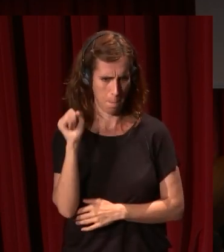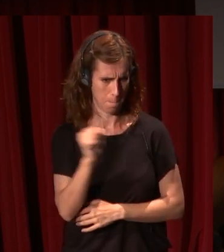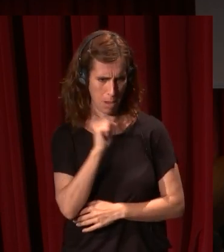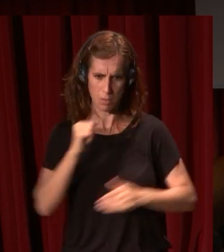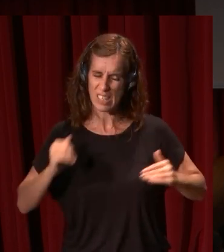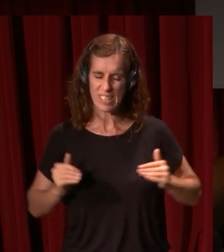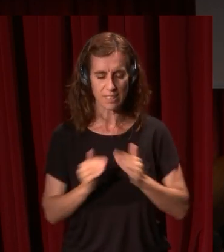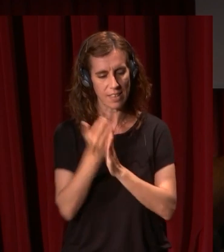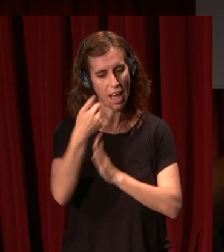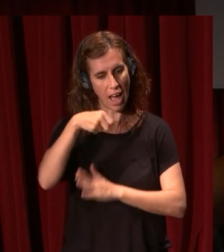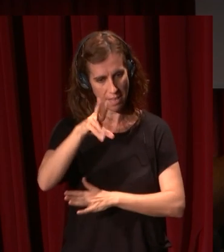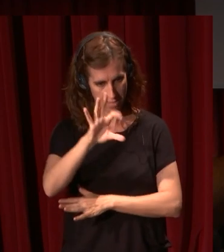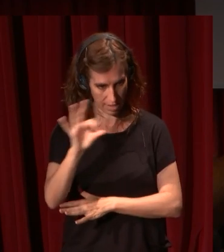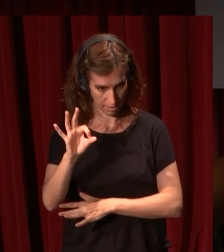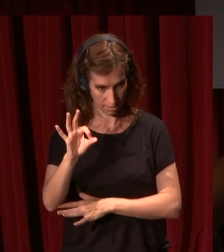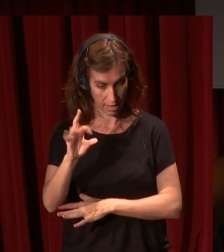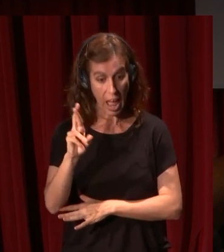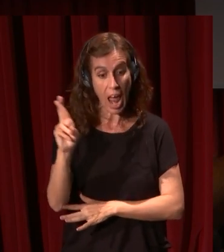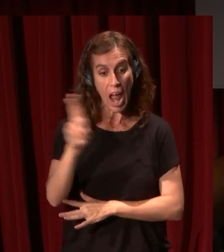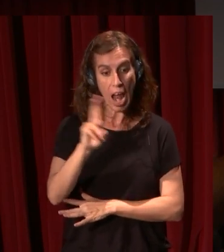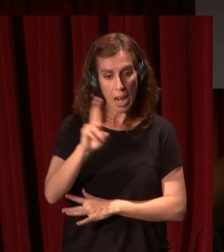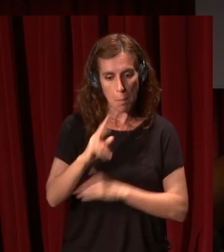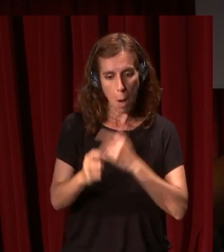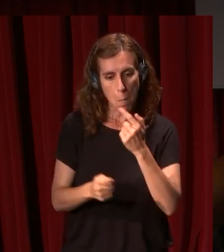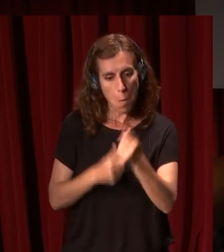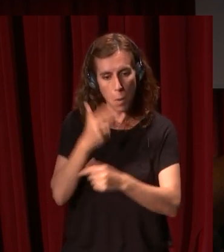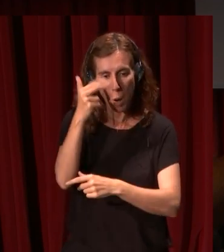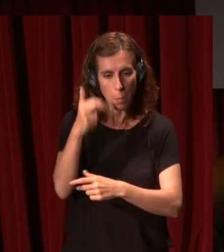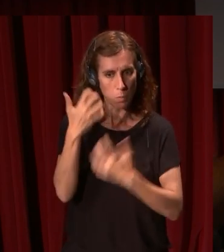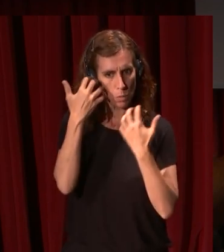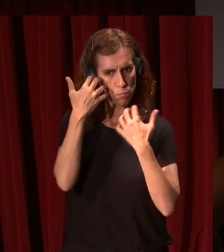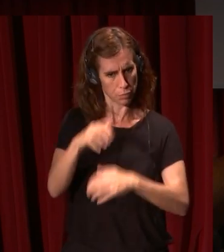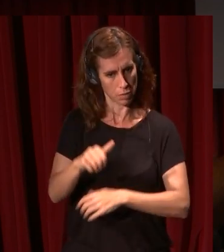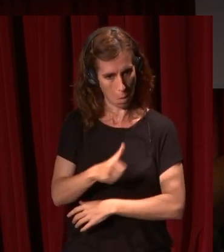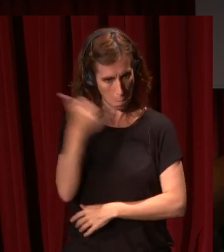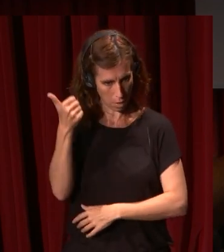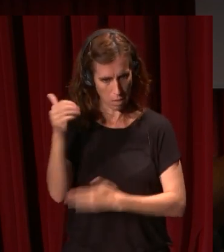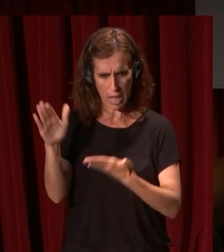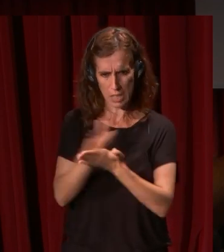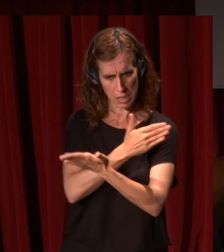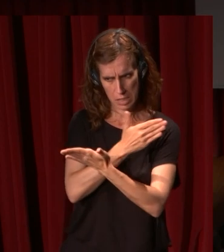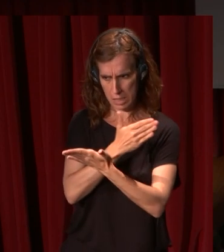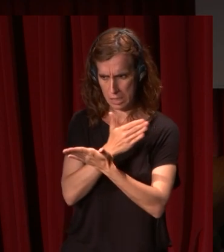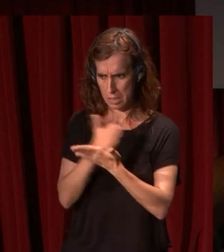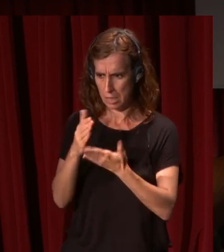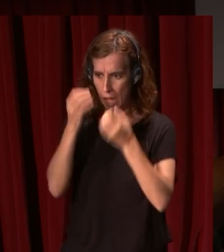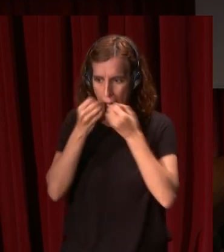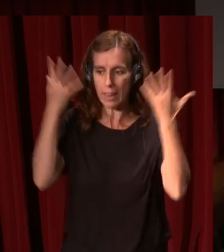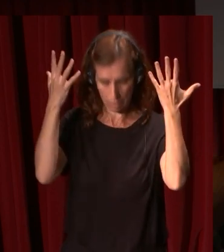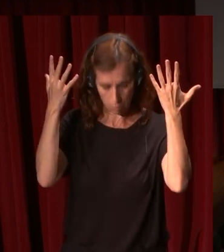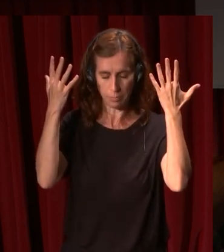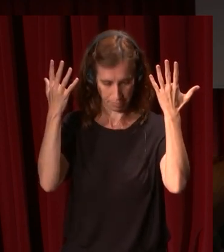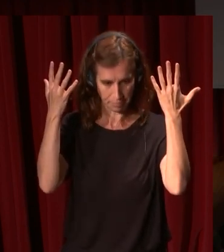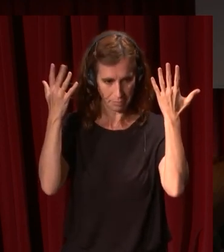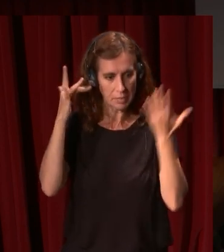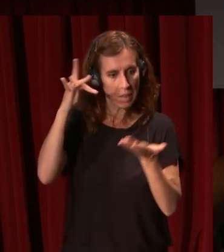insisto Rembrandt se va convirtiendo en un pintor más abstracto va separando más la textura su manera